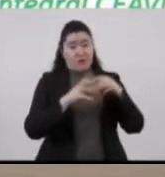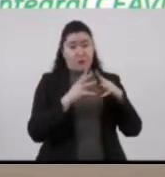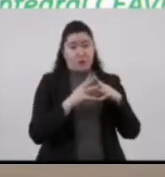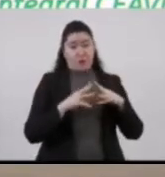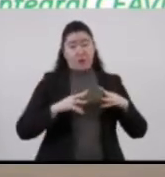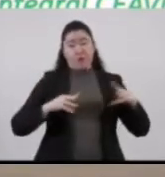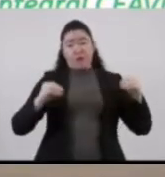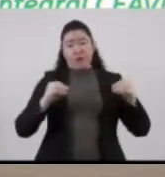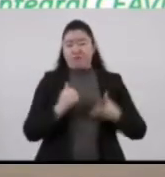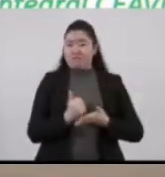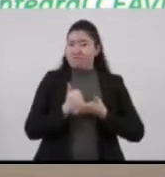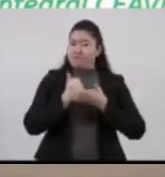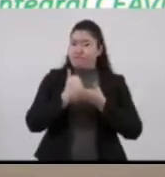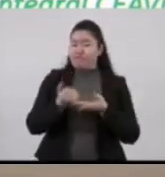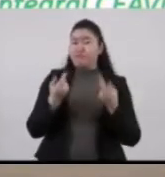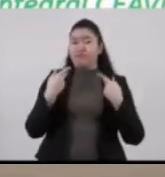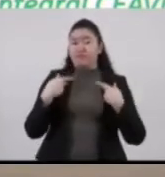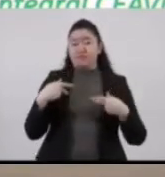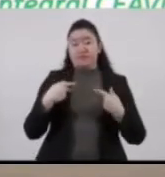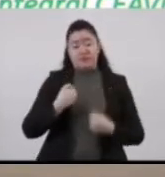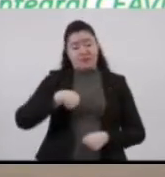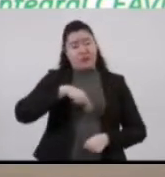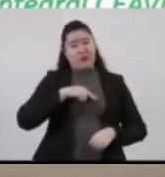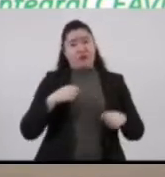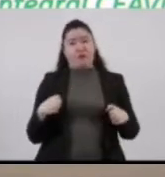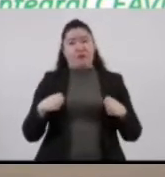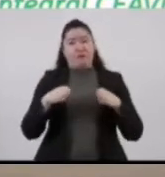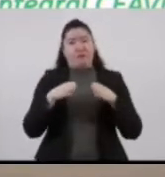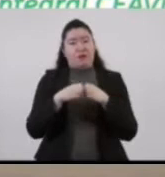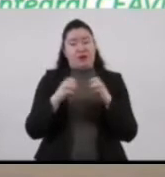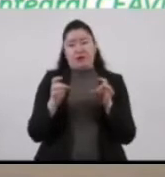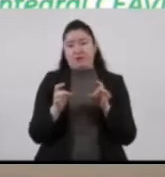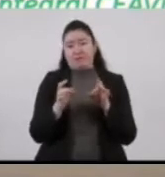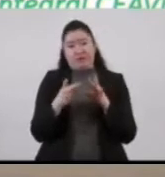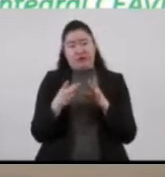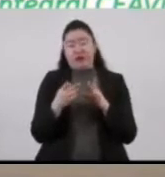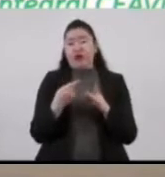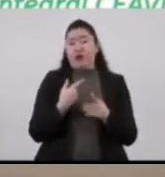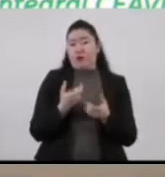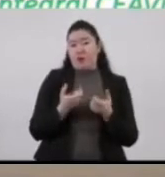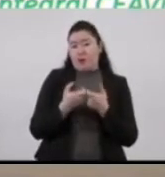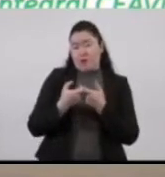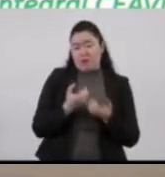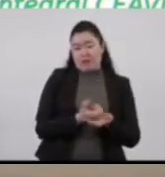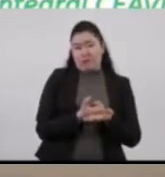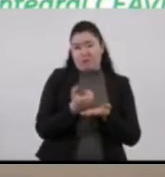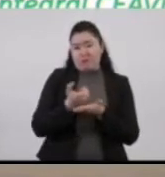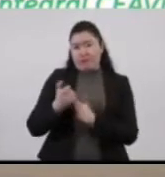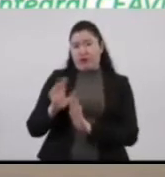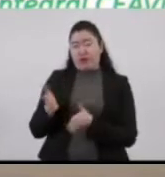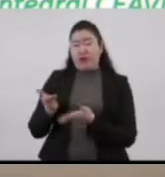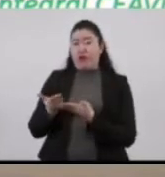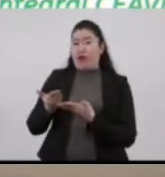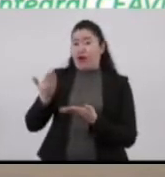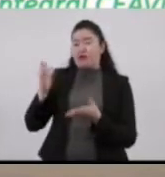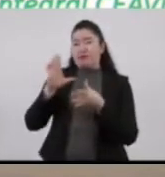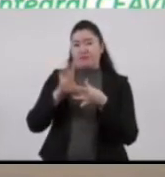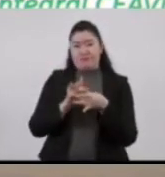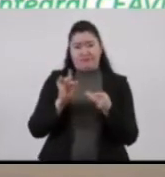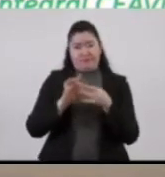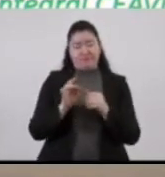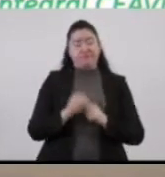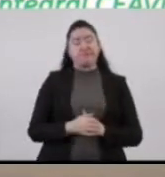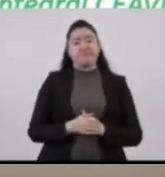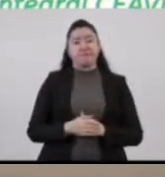daño. Hemos generado medidas emergentes en materia económica, que ya previamente he detallado.